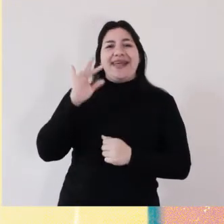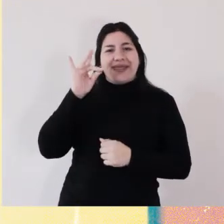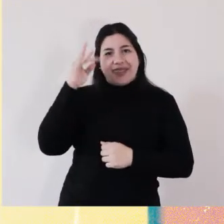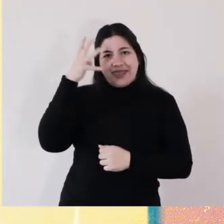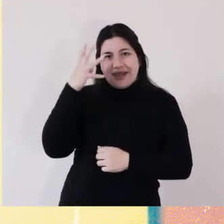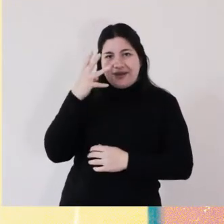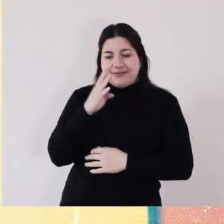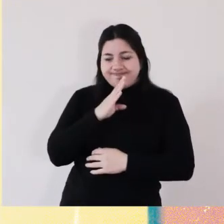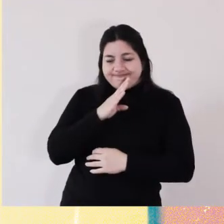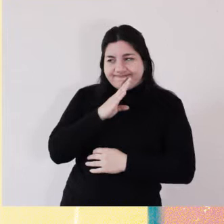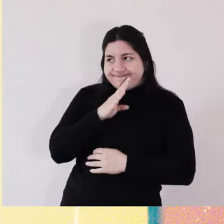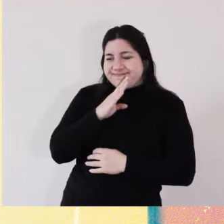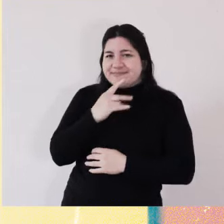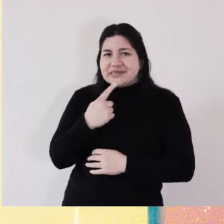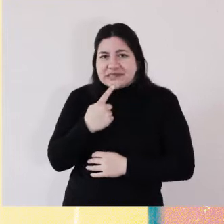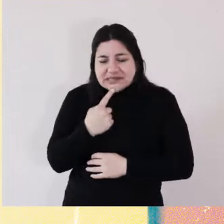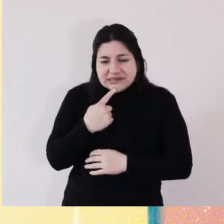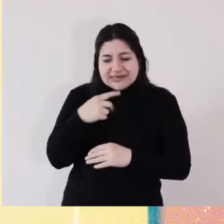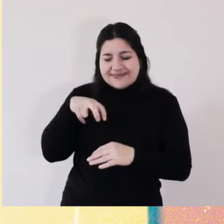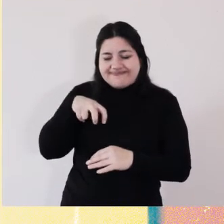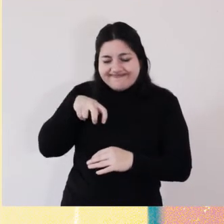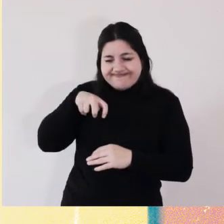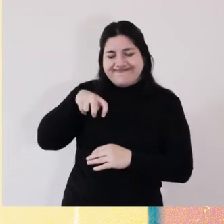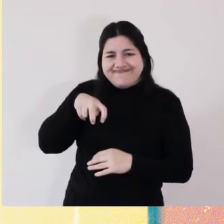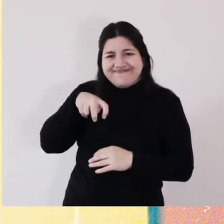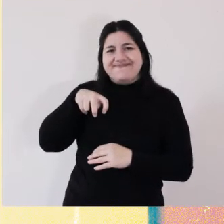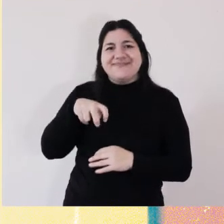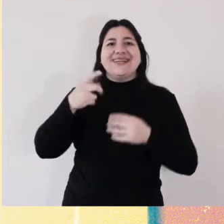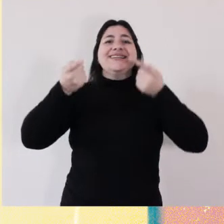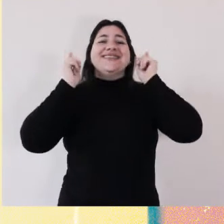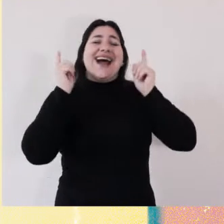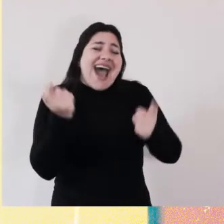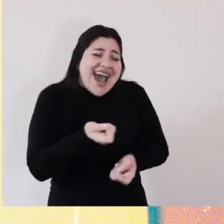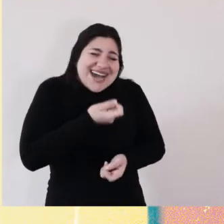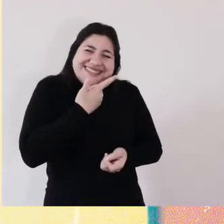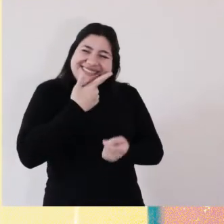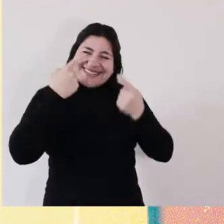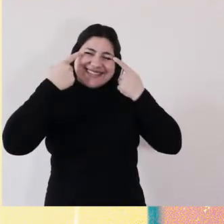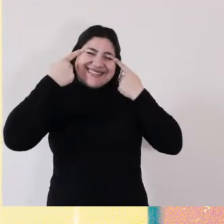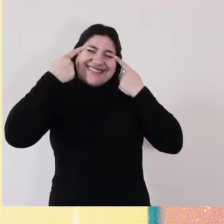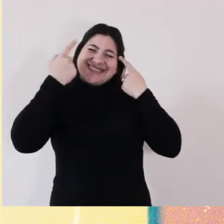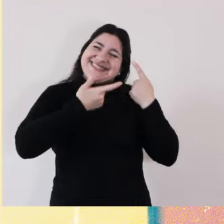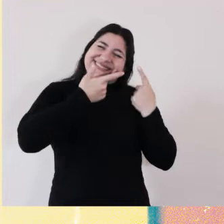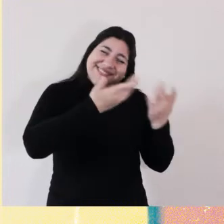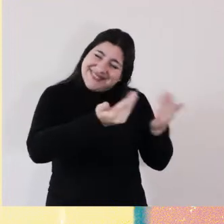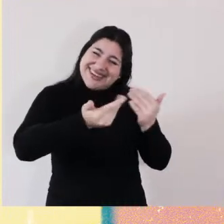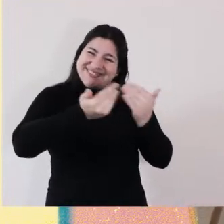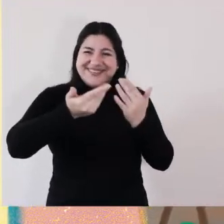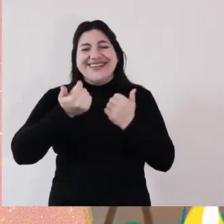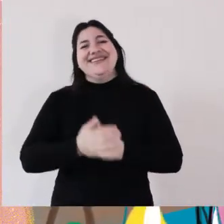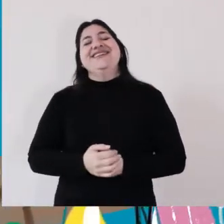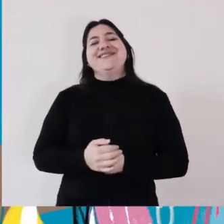Diego duda en entrar, pero la ceño Cata le regala una sonrisa de ojos